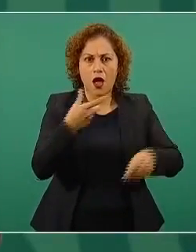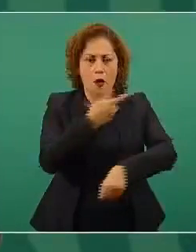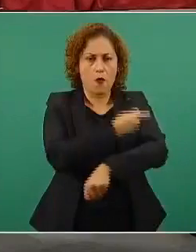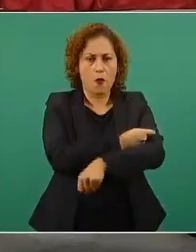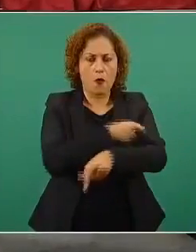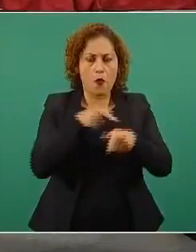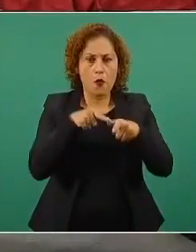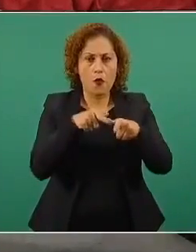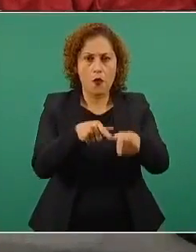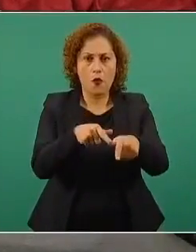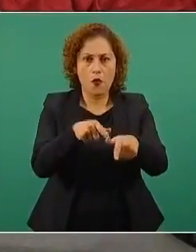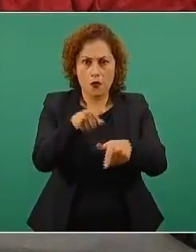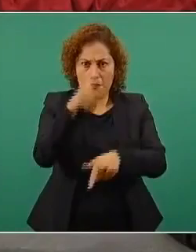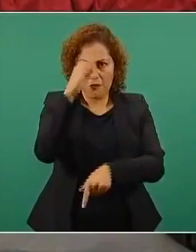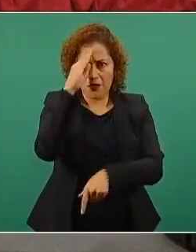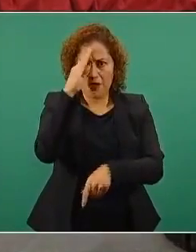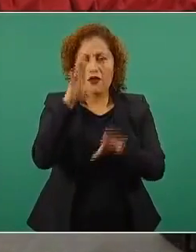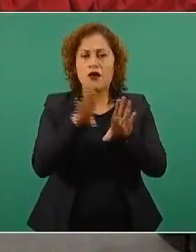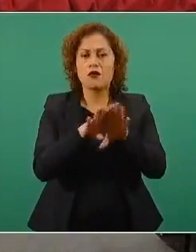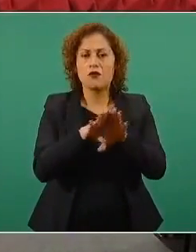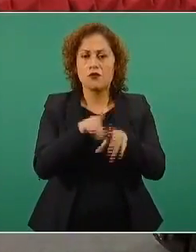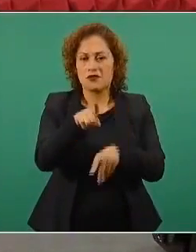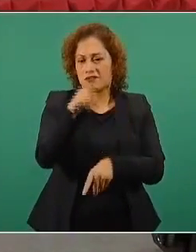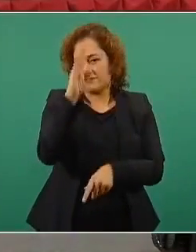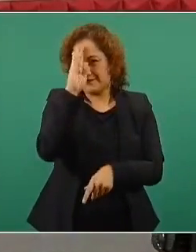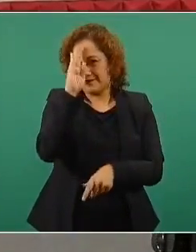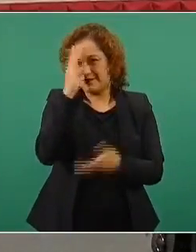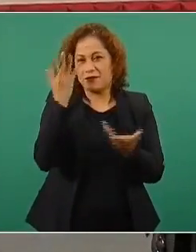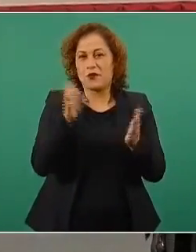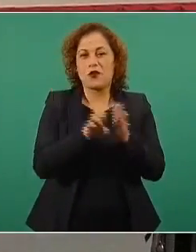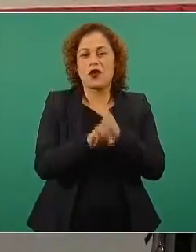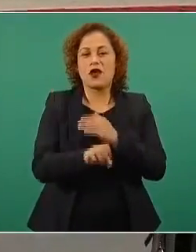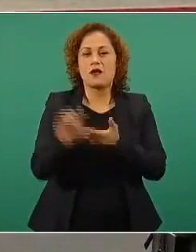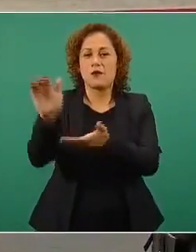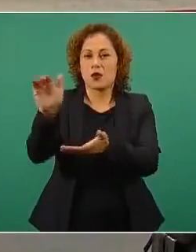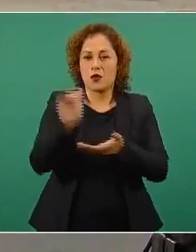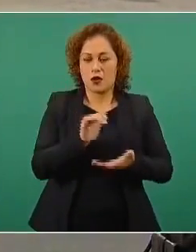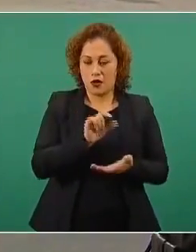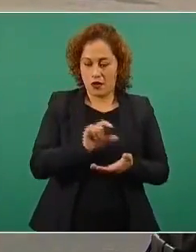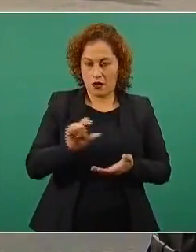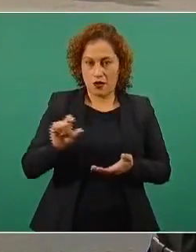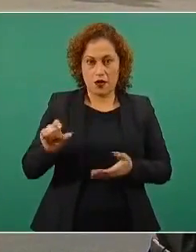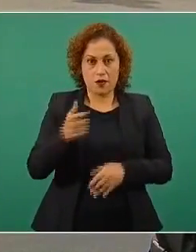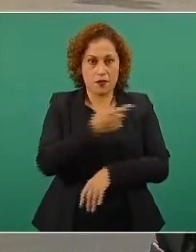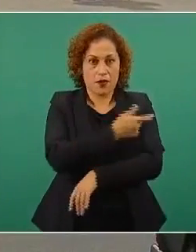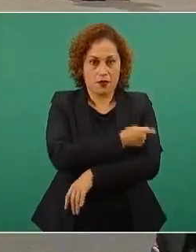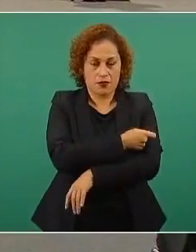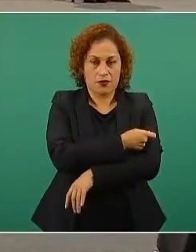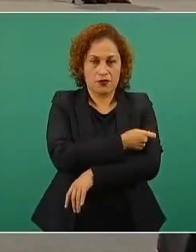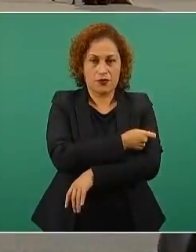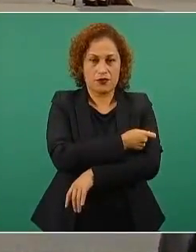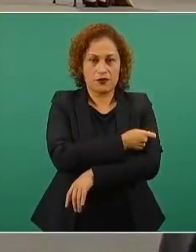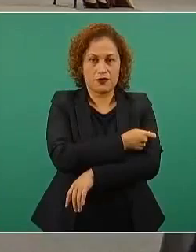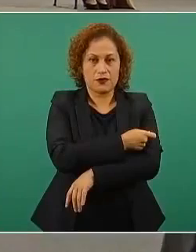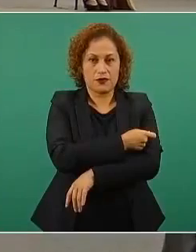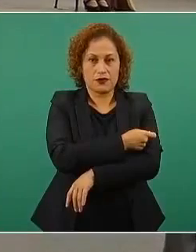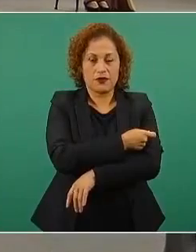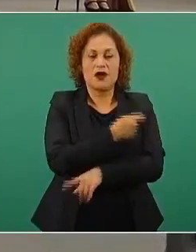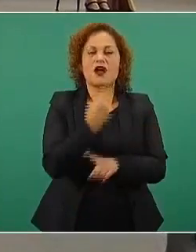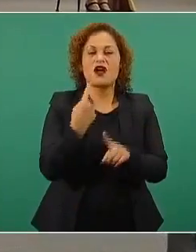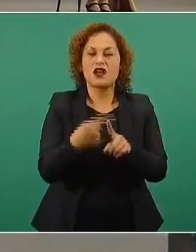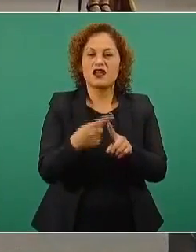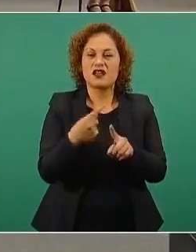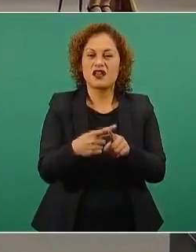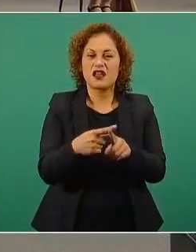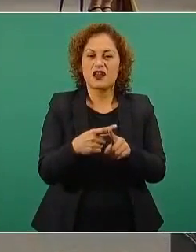Si hubiesen tenido las vacunas y a quienes